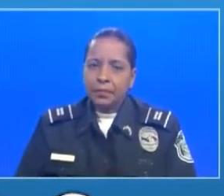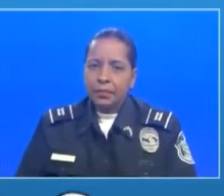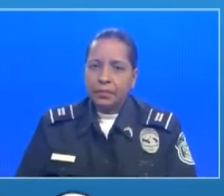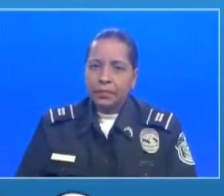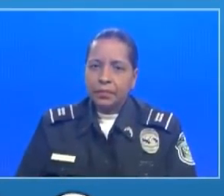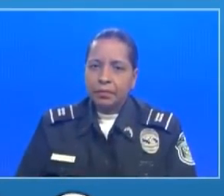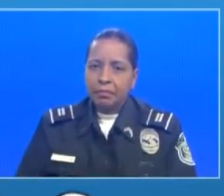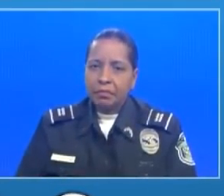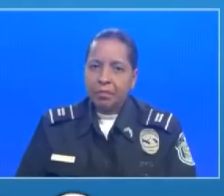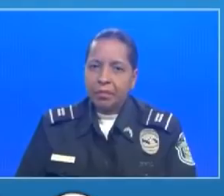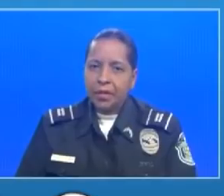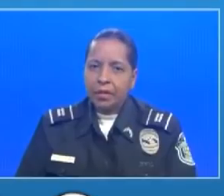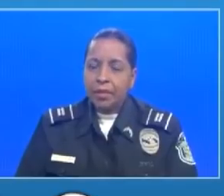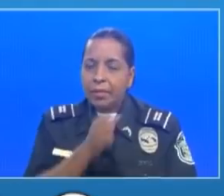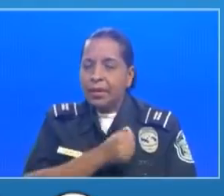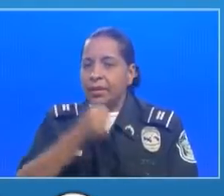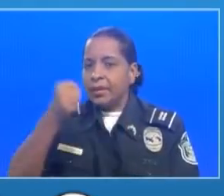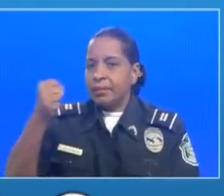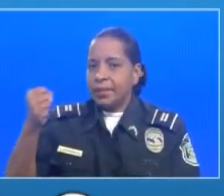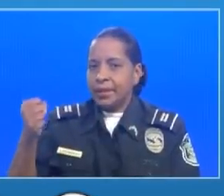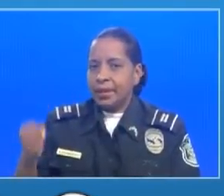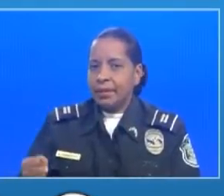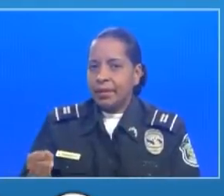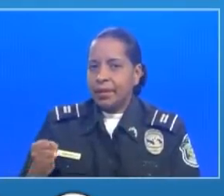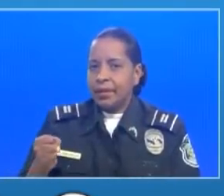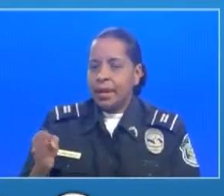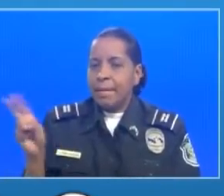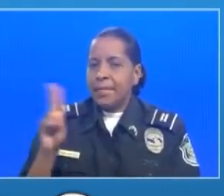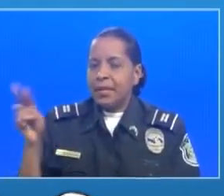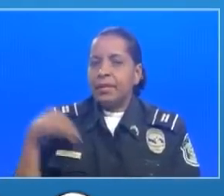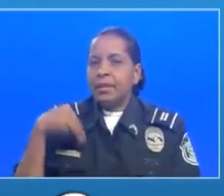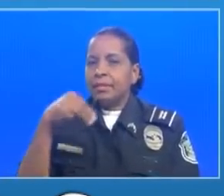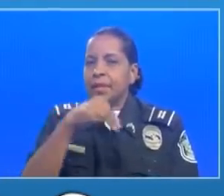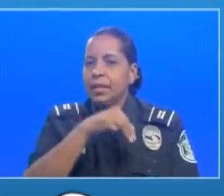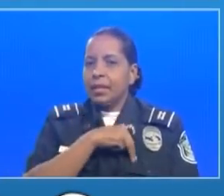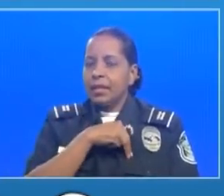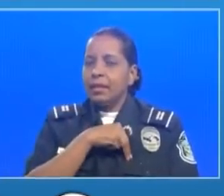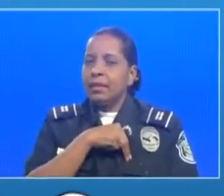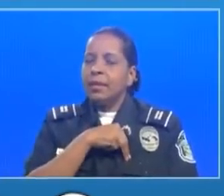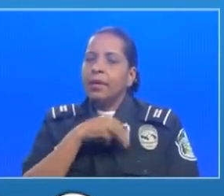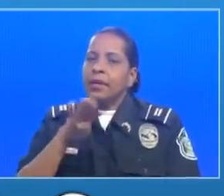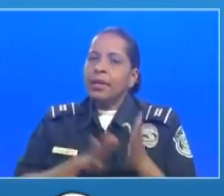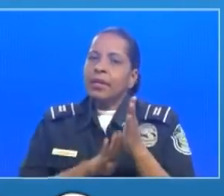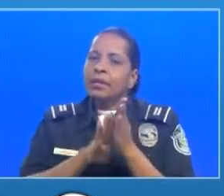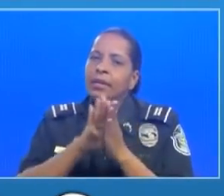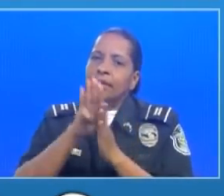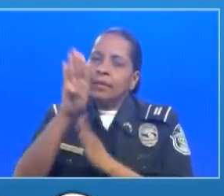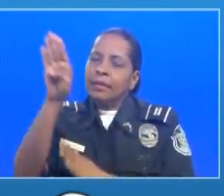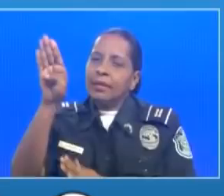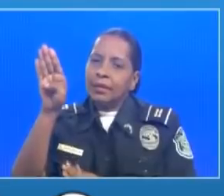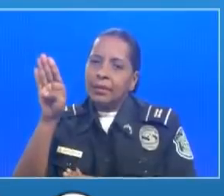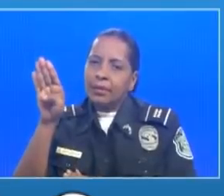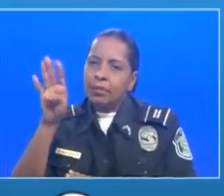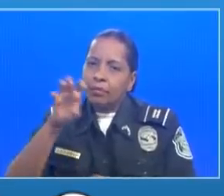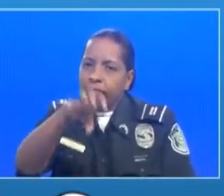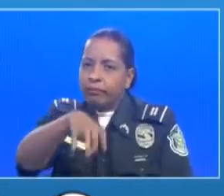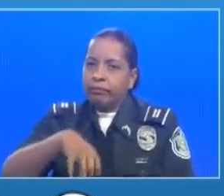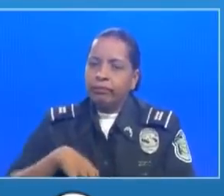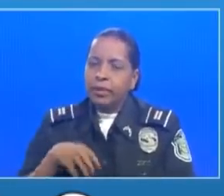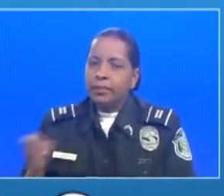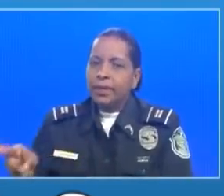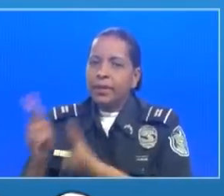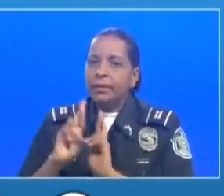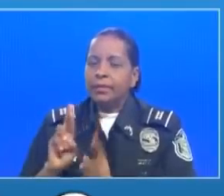muy bien vamos a darle la palabra al viceministro Roñoni para que responda estas preguntas